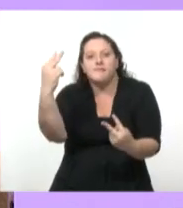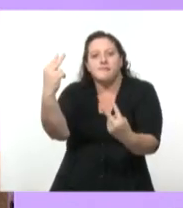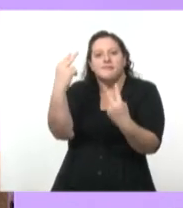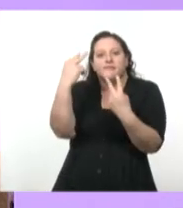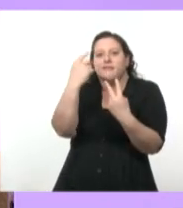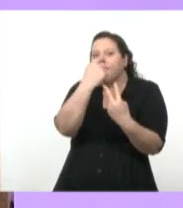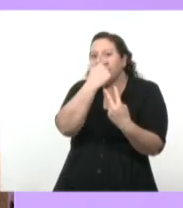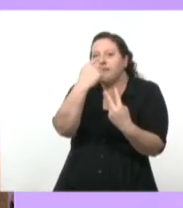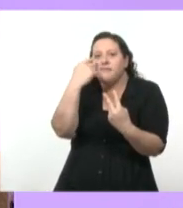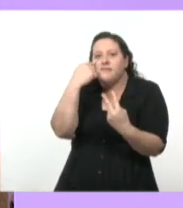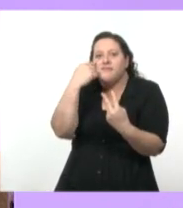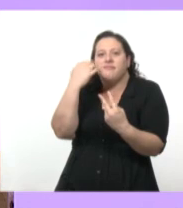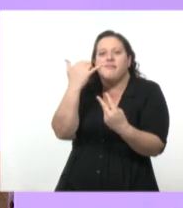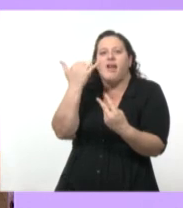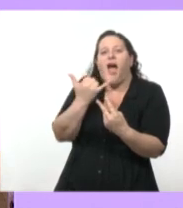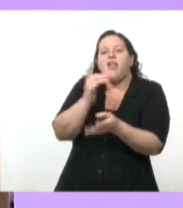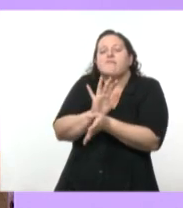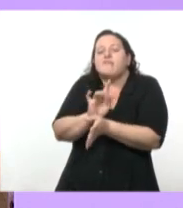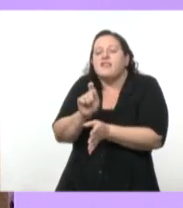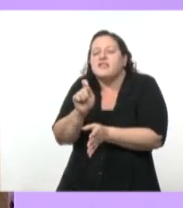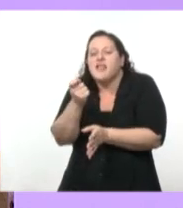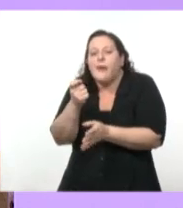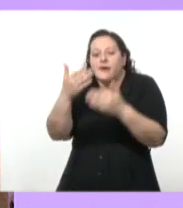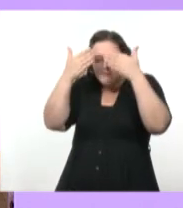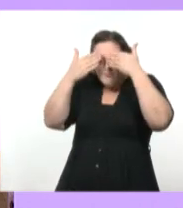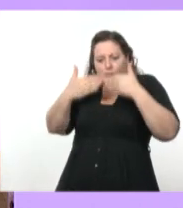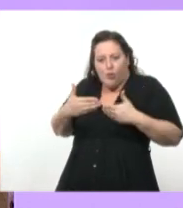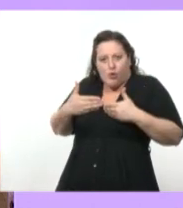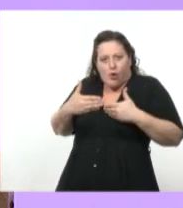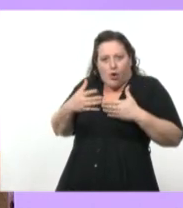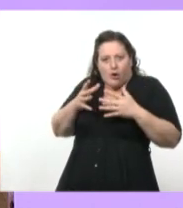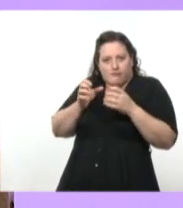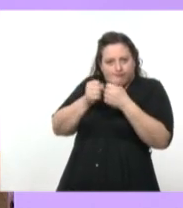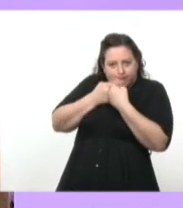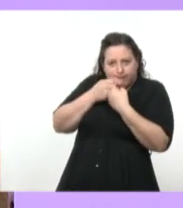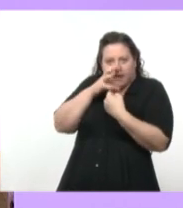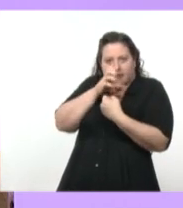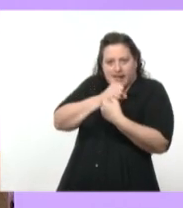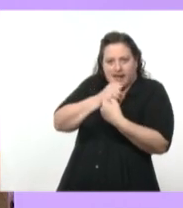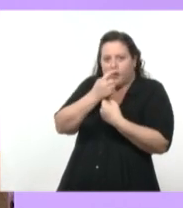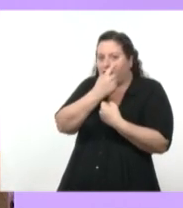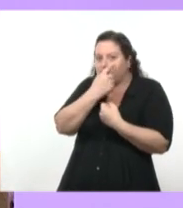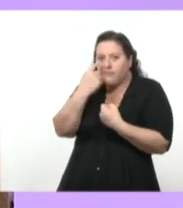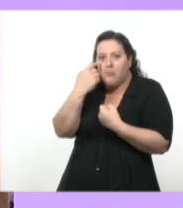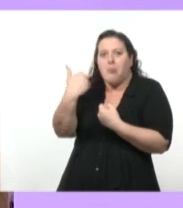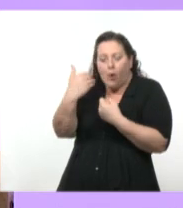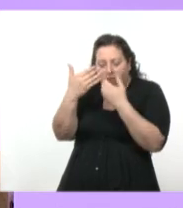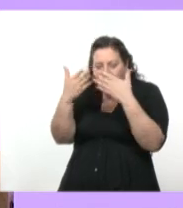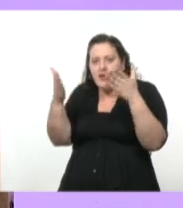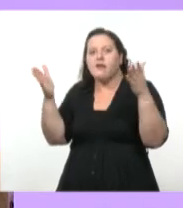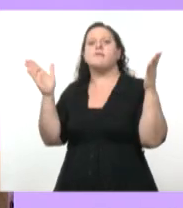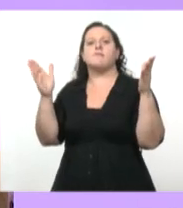llaves El muro tiene secretos Mi temor palabras Poemas